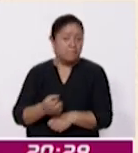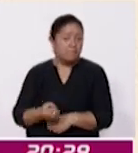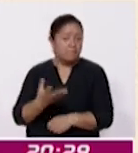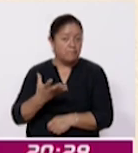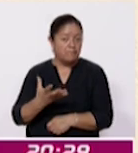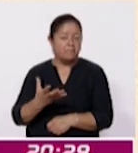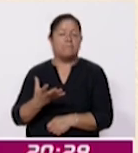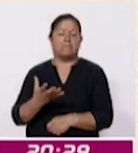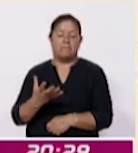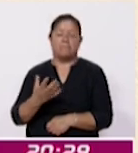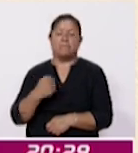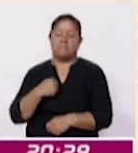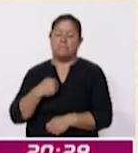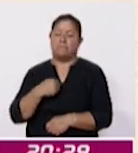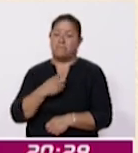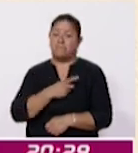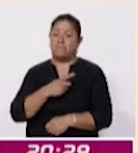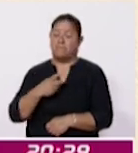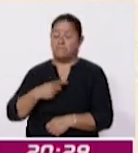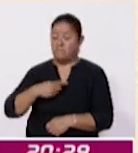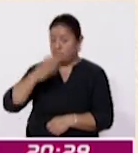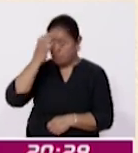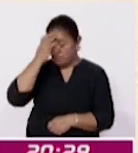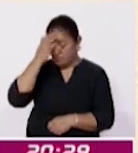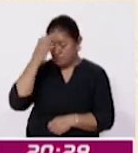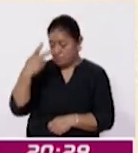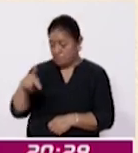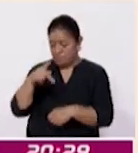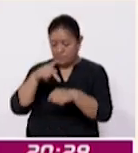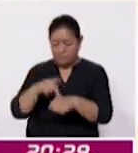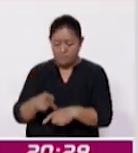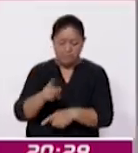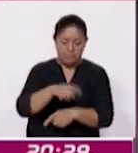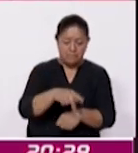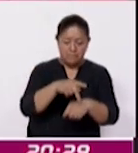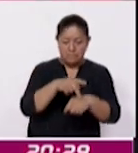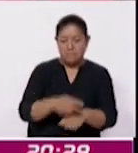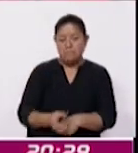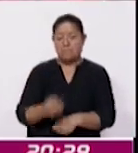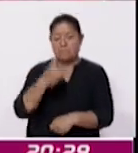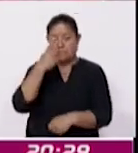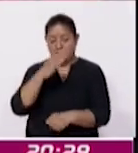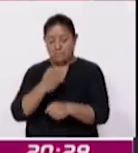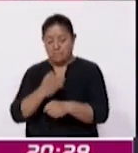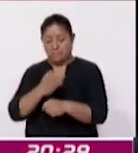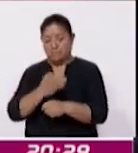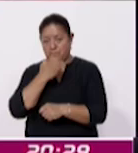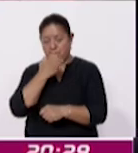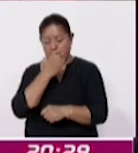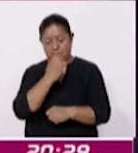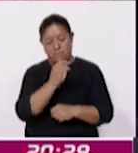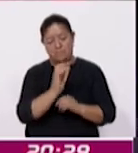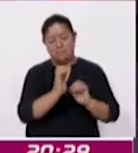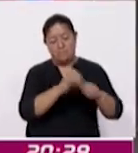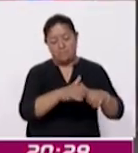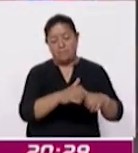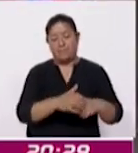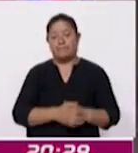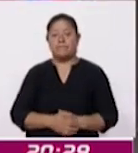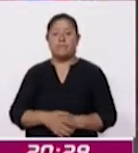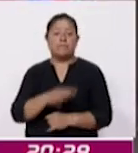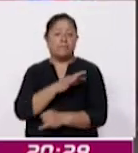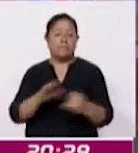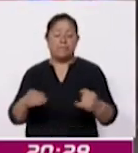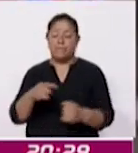en las mejores condiciones para esta reincorporación o ingreso escolar. Finalmente, resaltó la importancia de explicar a los